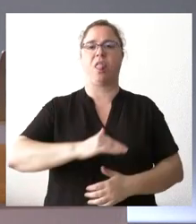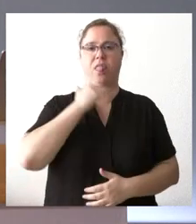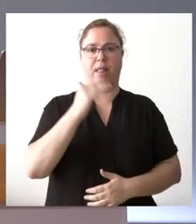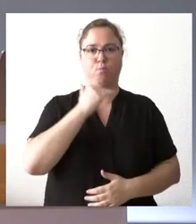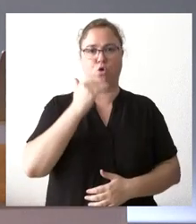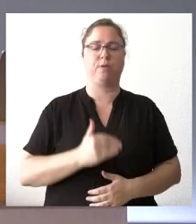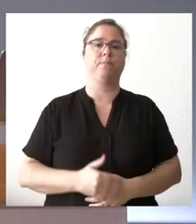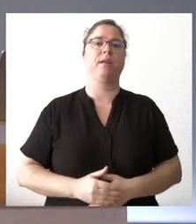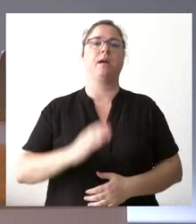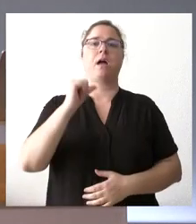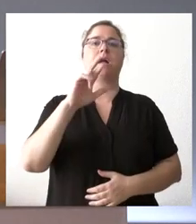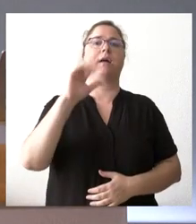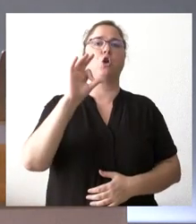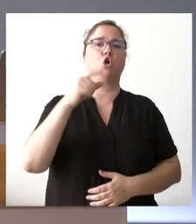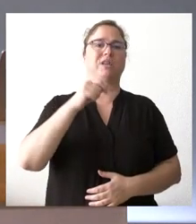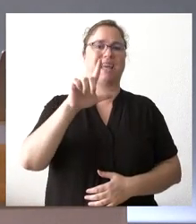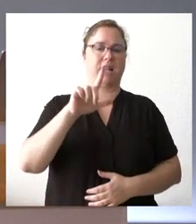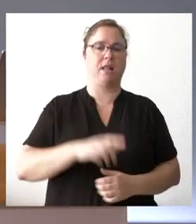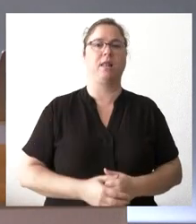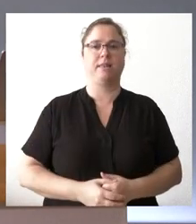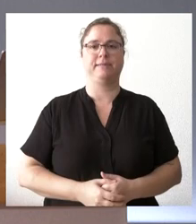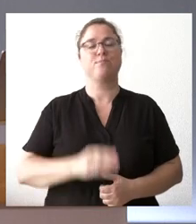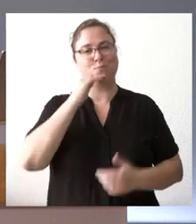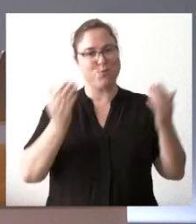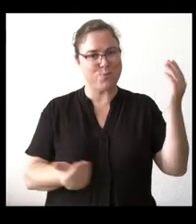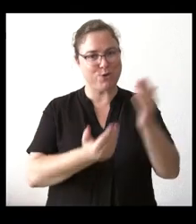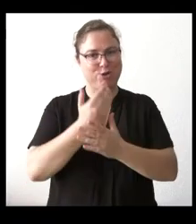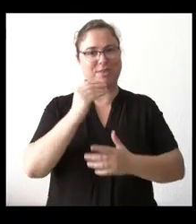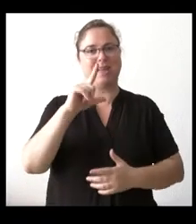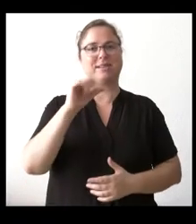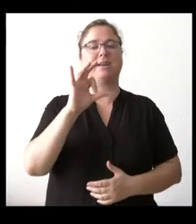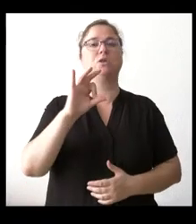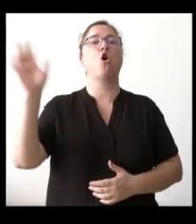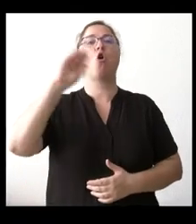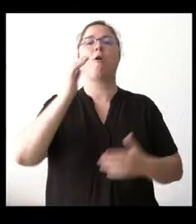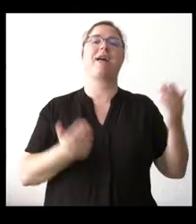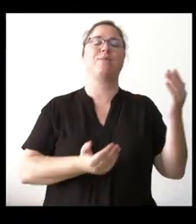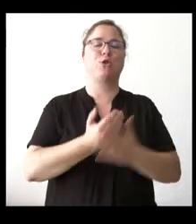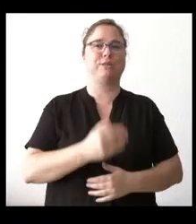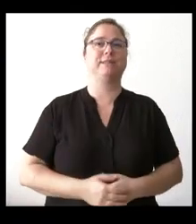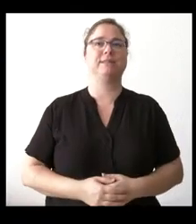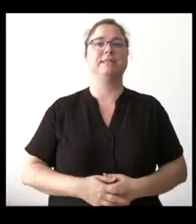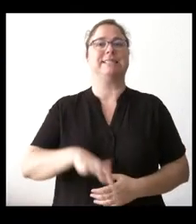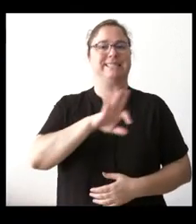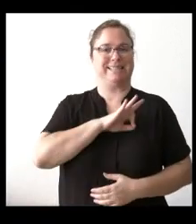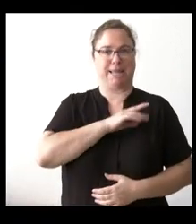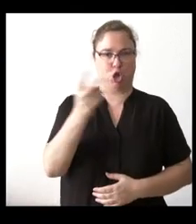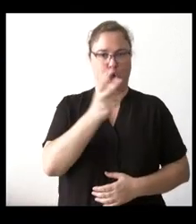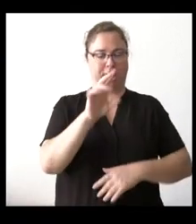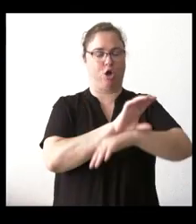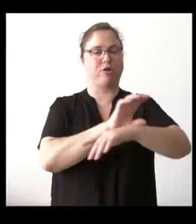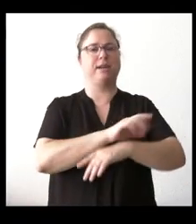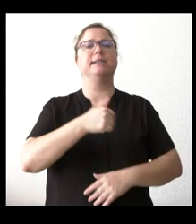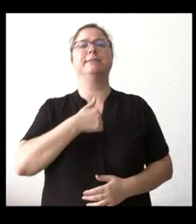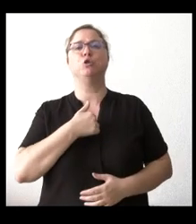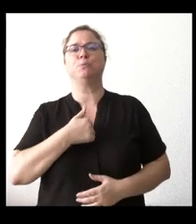con Carlos Gil de La Opinión. Buenos días Carlos, adelante. Hola, buenos días señores consejeros. Yo